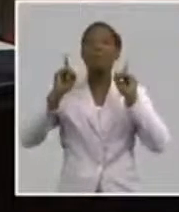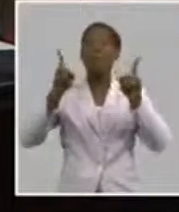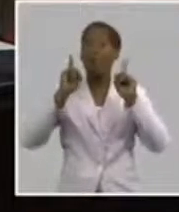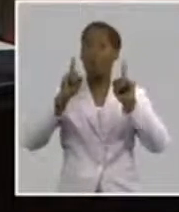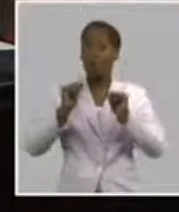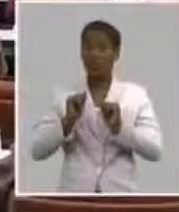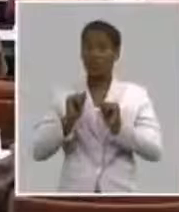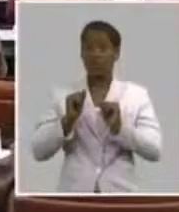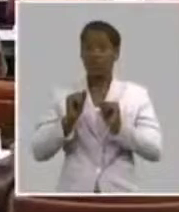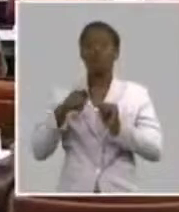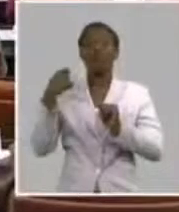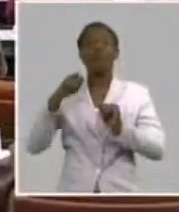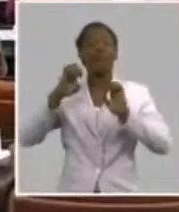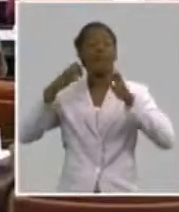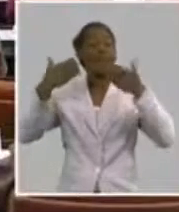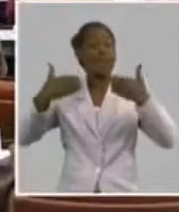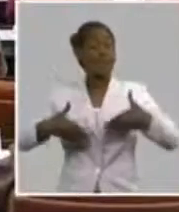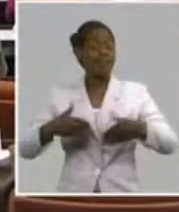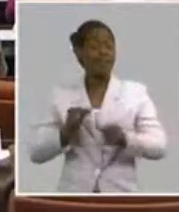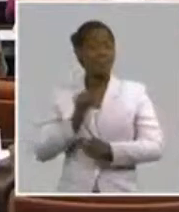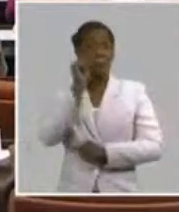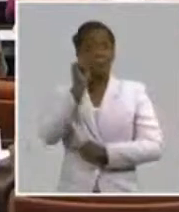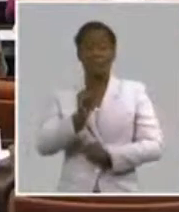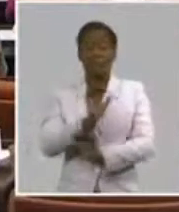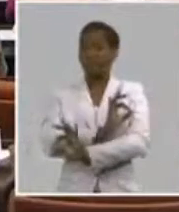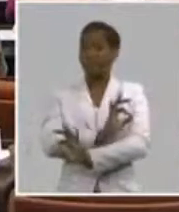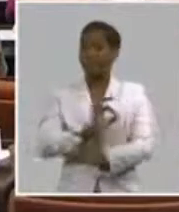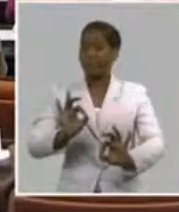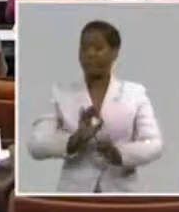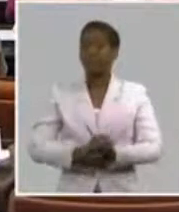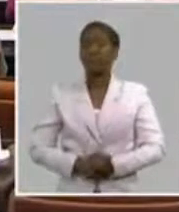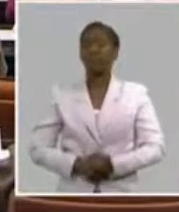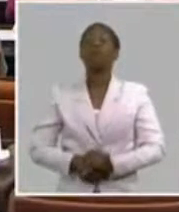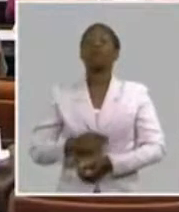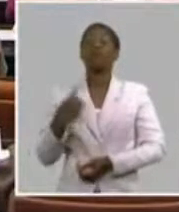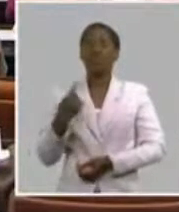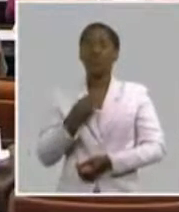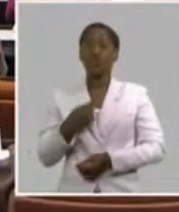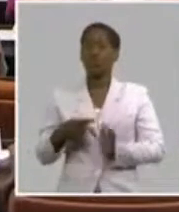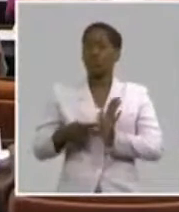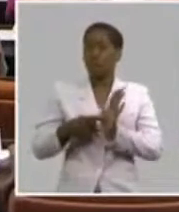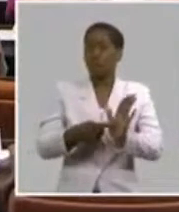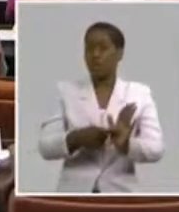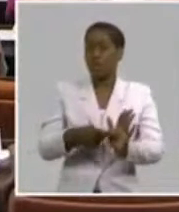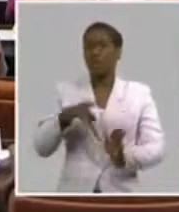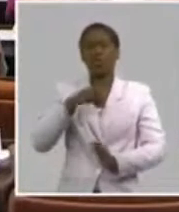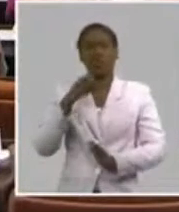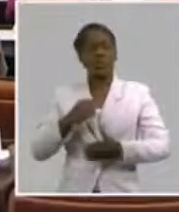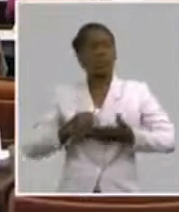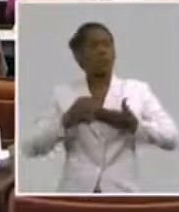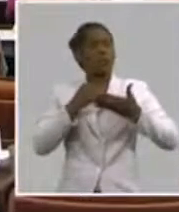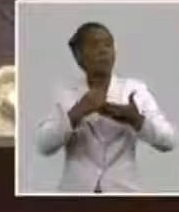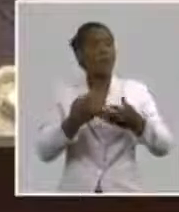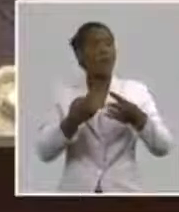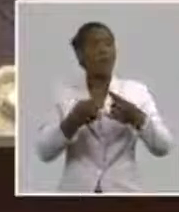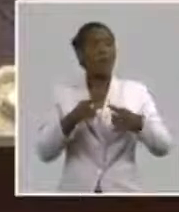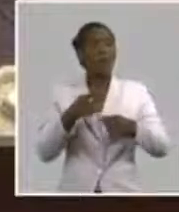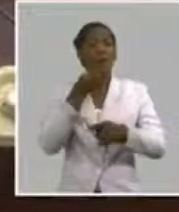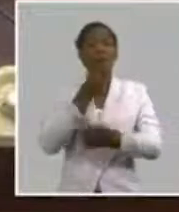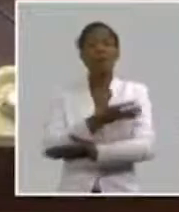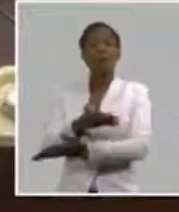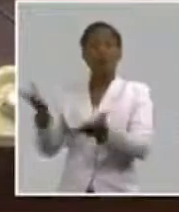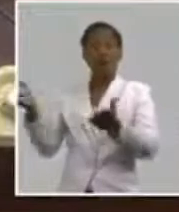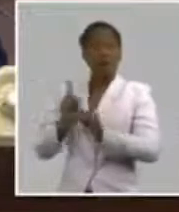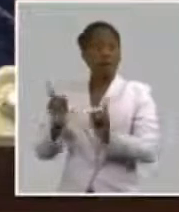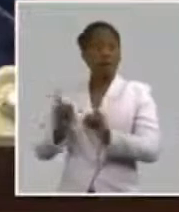aquí estamos hablando de desarrollo sostenible. Y está en la visión de la nación. Entonces nosotros también tenemos que hacer coherentes todo lo que nos estamos proponiendo en cuadro con todo lo que hemos